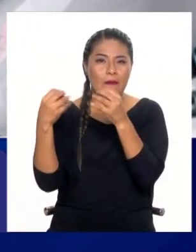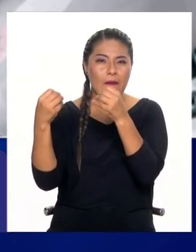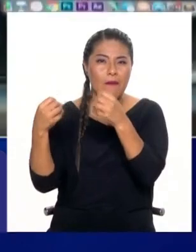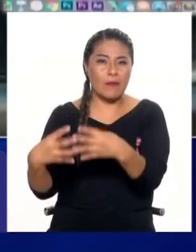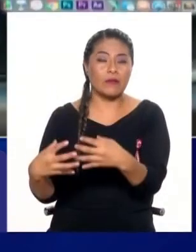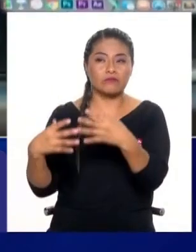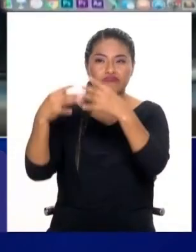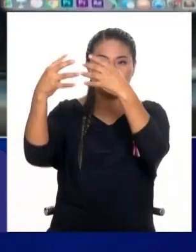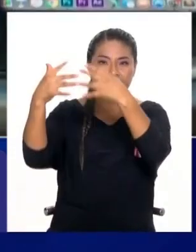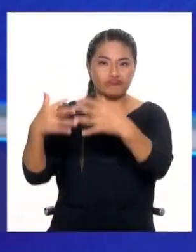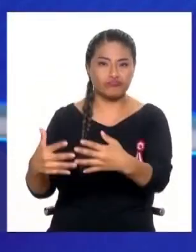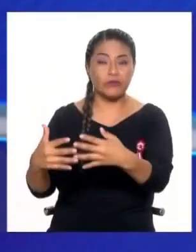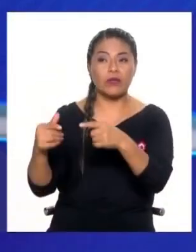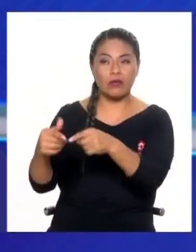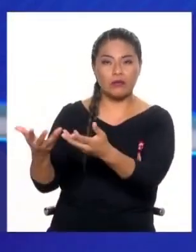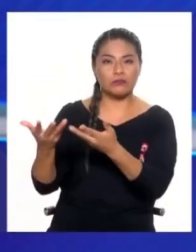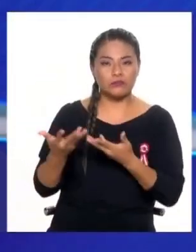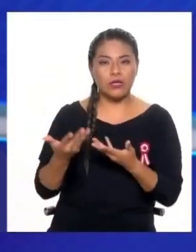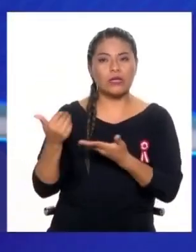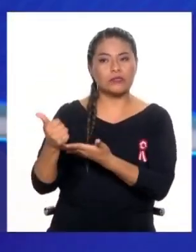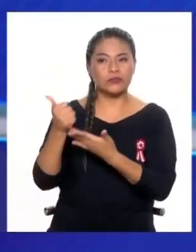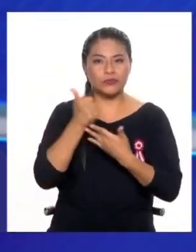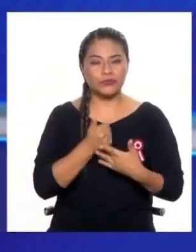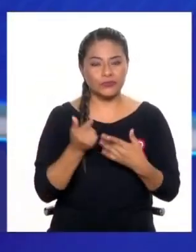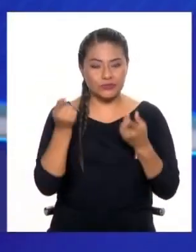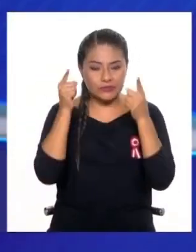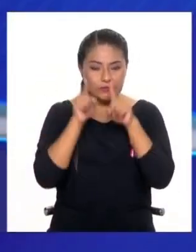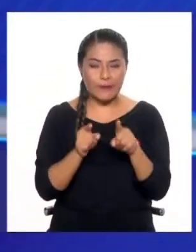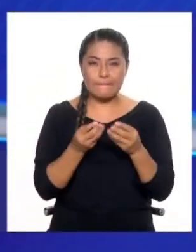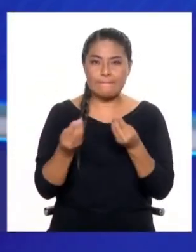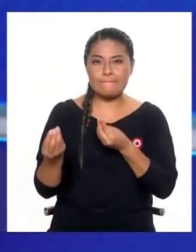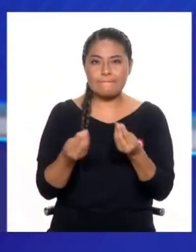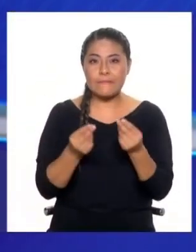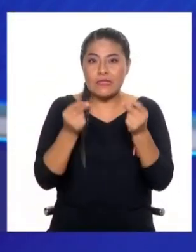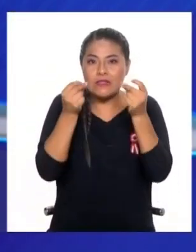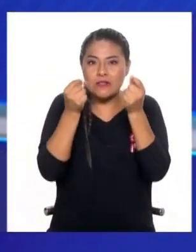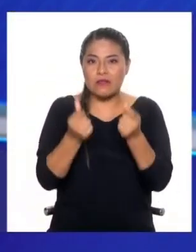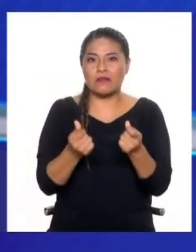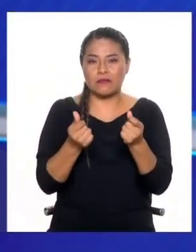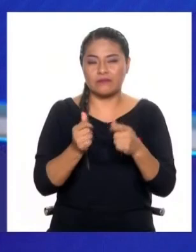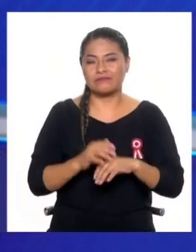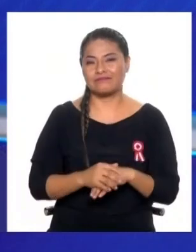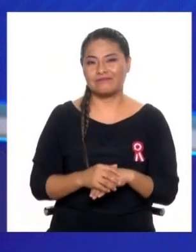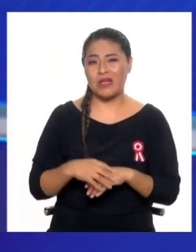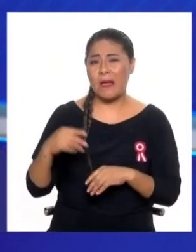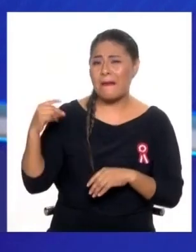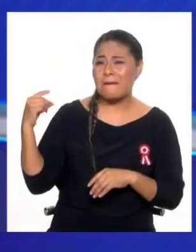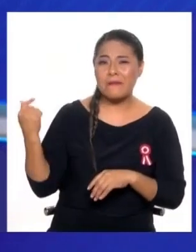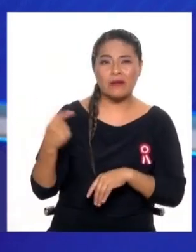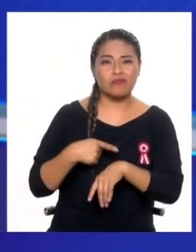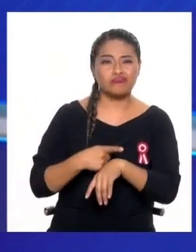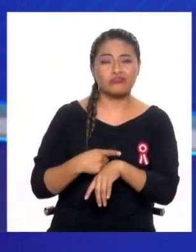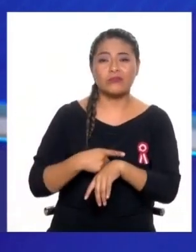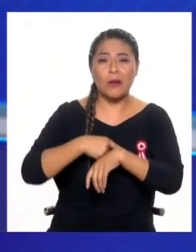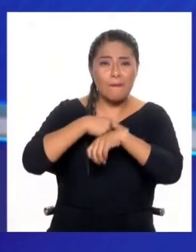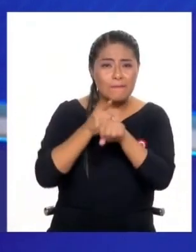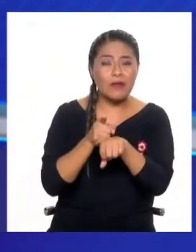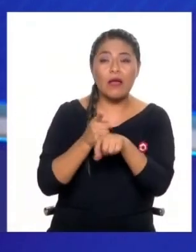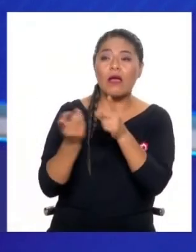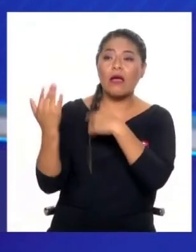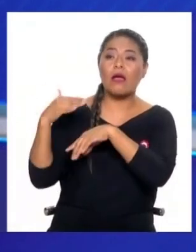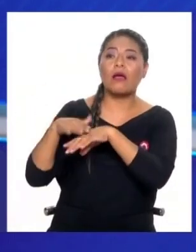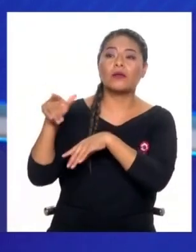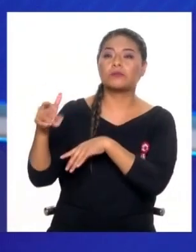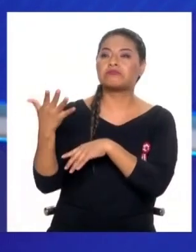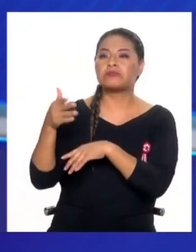segundo. Y procesarlos y ayudarte a tomar decisiones al instante, ¿no? Entonces, imagínate el presidente de la República, la presidenta de la